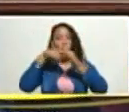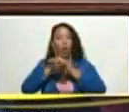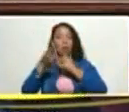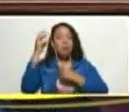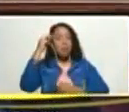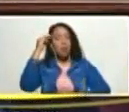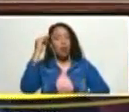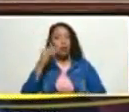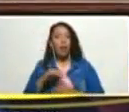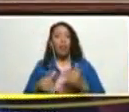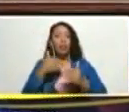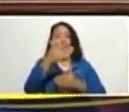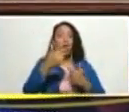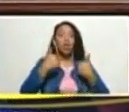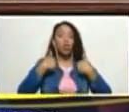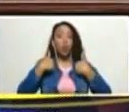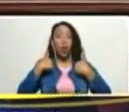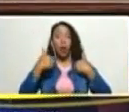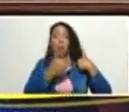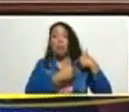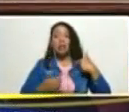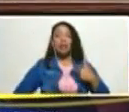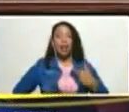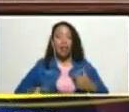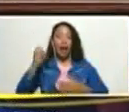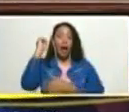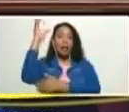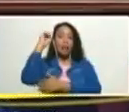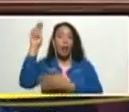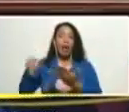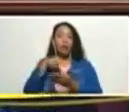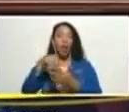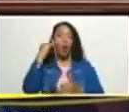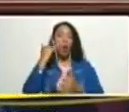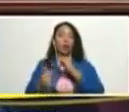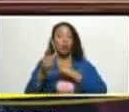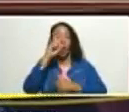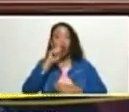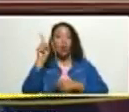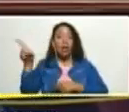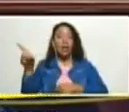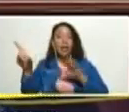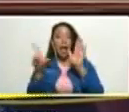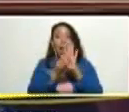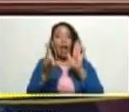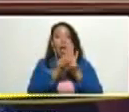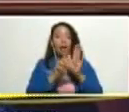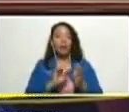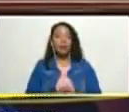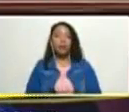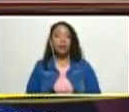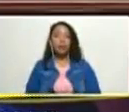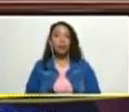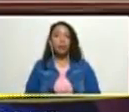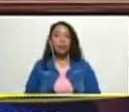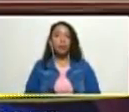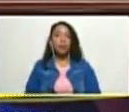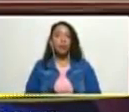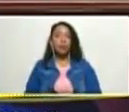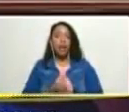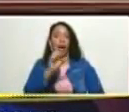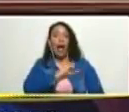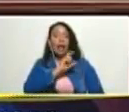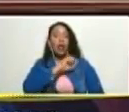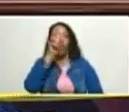luego me tocó ser presidente de la asamblea nacional el último año de esa legislatura de enero